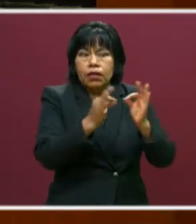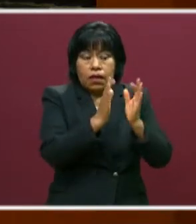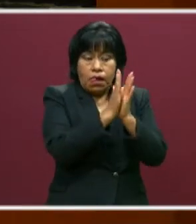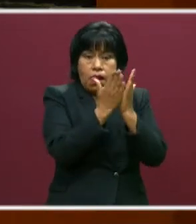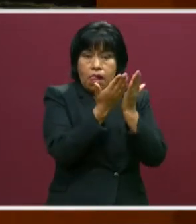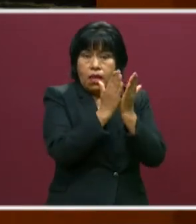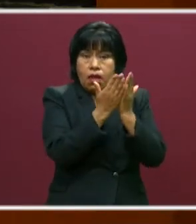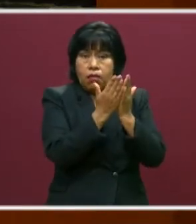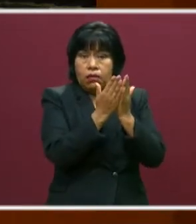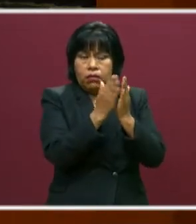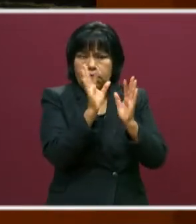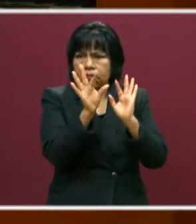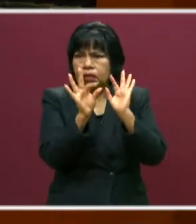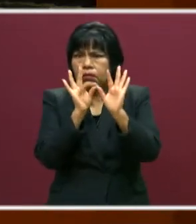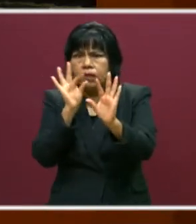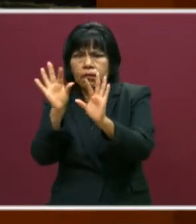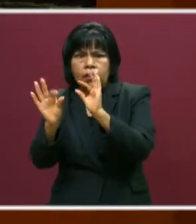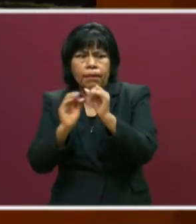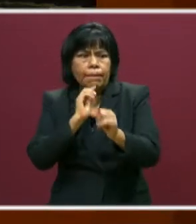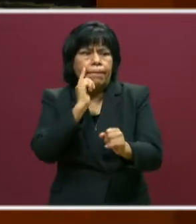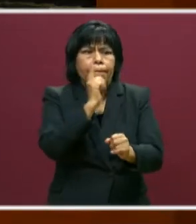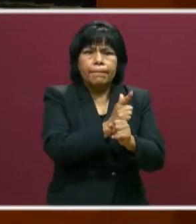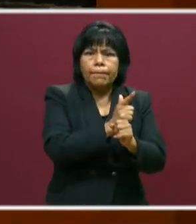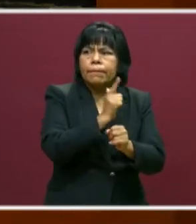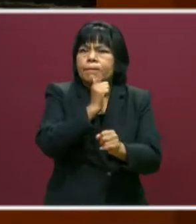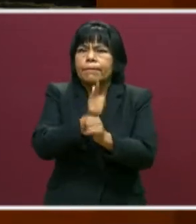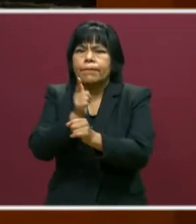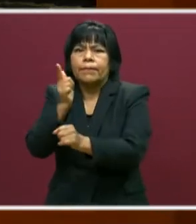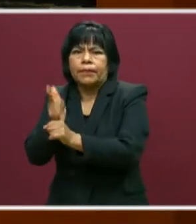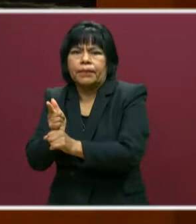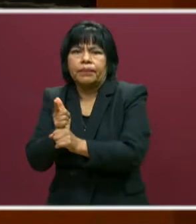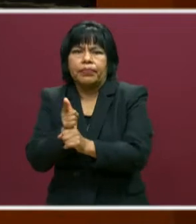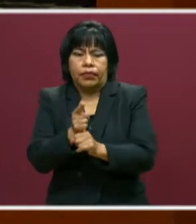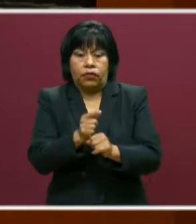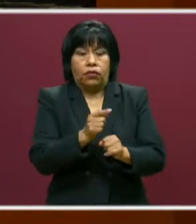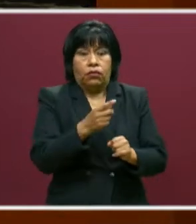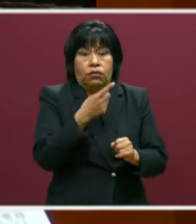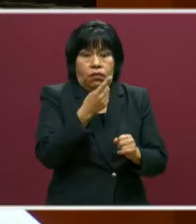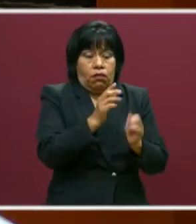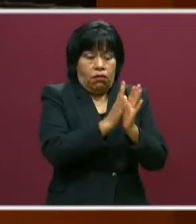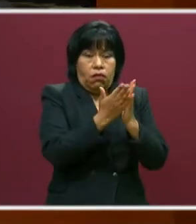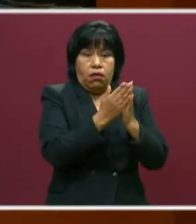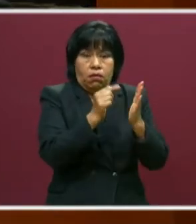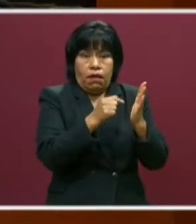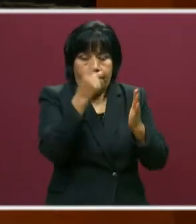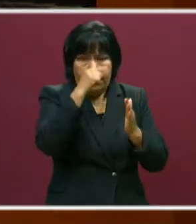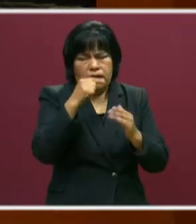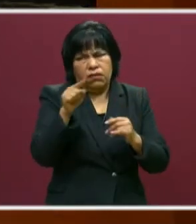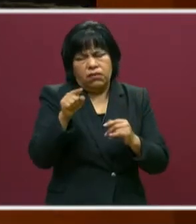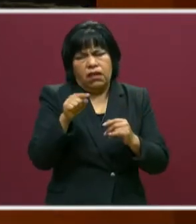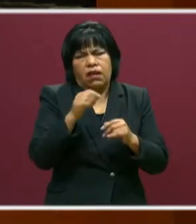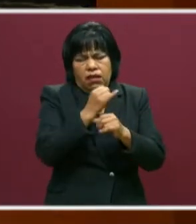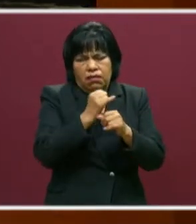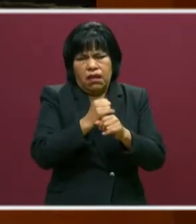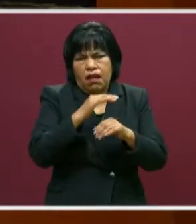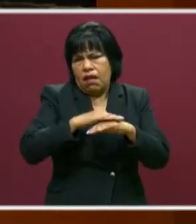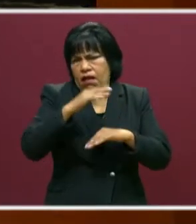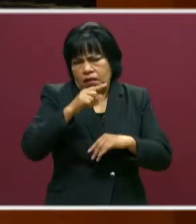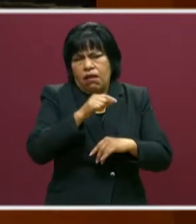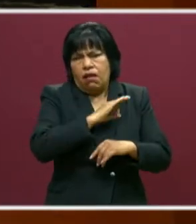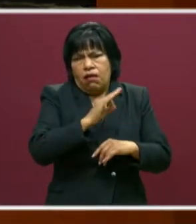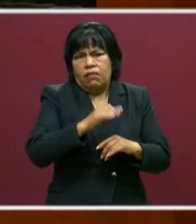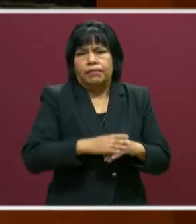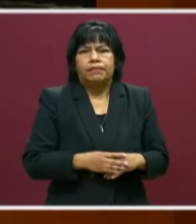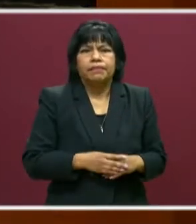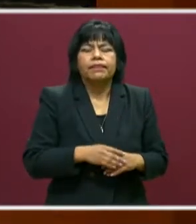libros. Pero los menciono para que si alguien quiere profundizar, pues sabe que aquí lo encuentra, ¿no? Entonces, ¿qué deja?